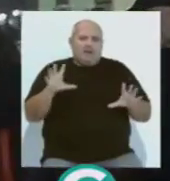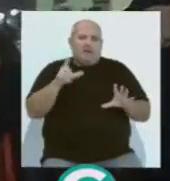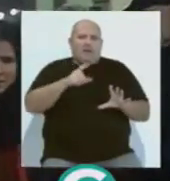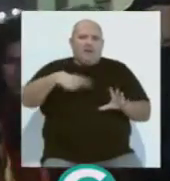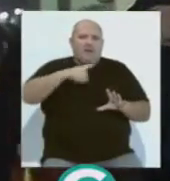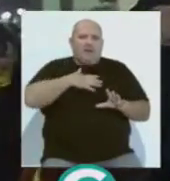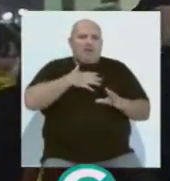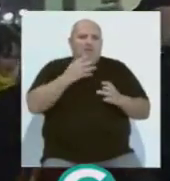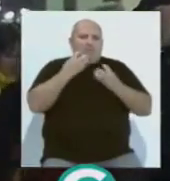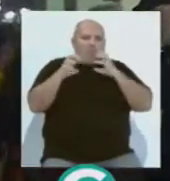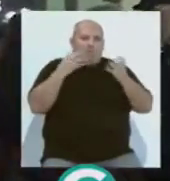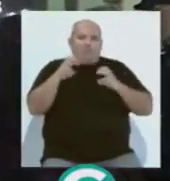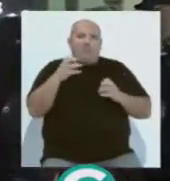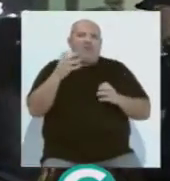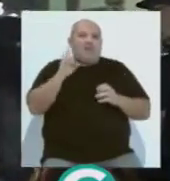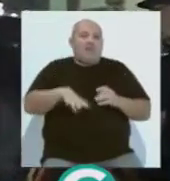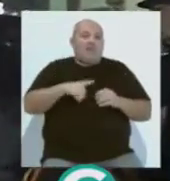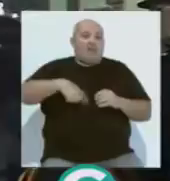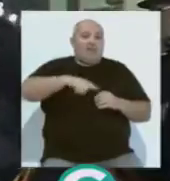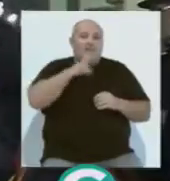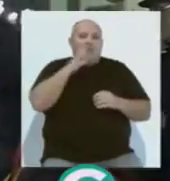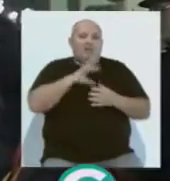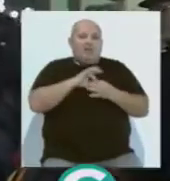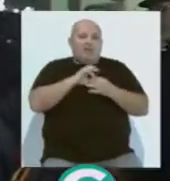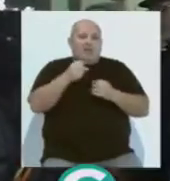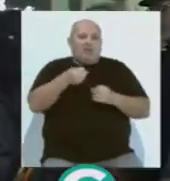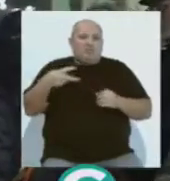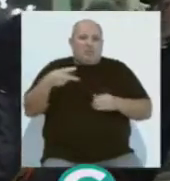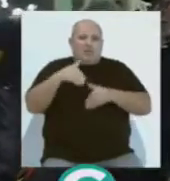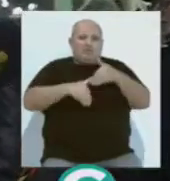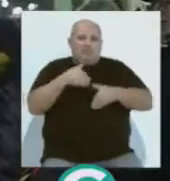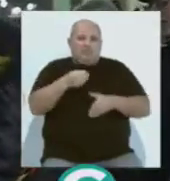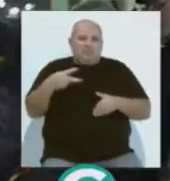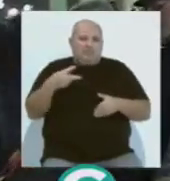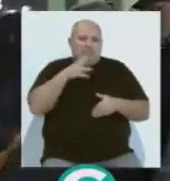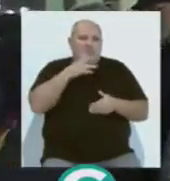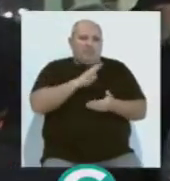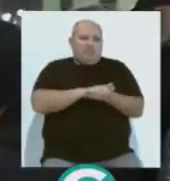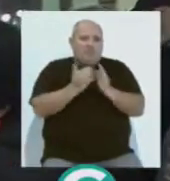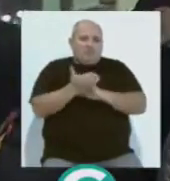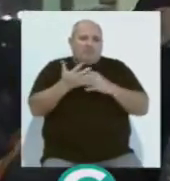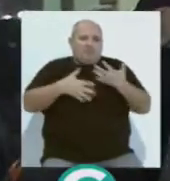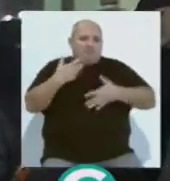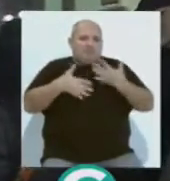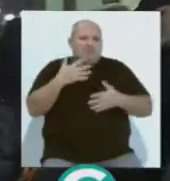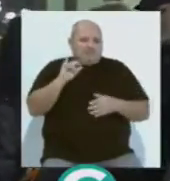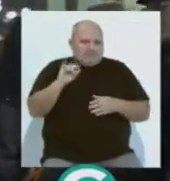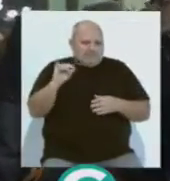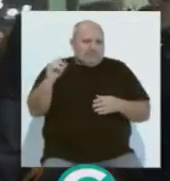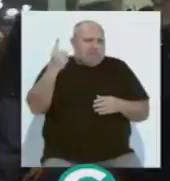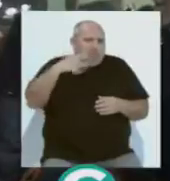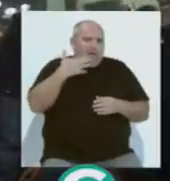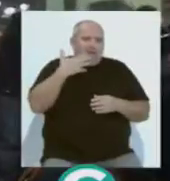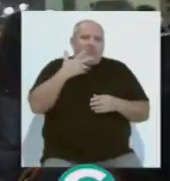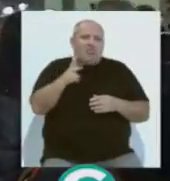gente está reaccionando y está reaccionando porque con estos resultados electorales, por más democráticos y legítimos que sean, pero lo